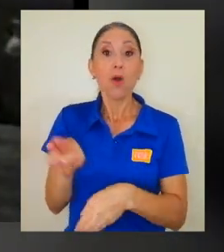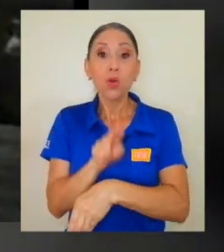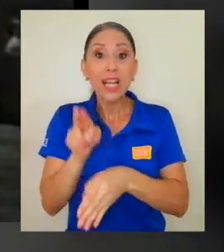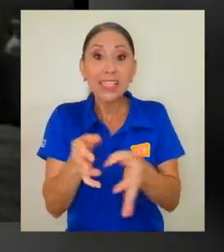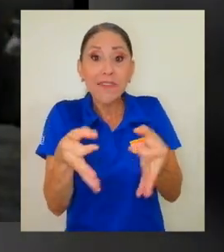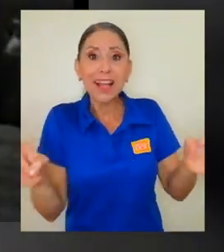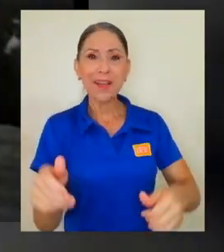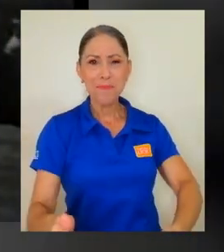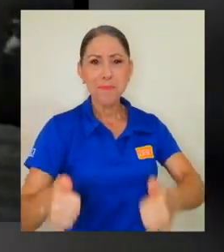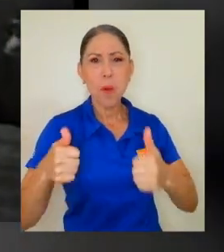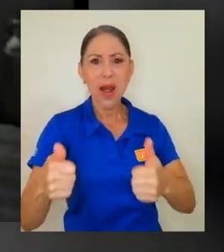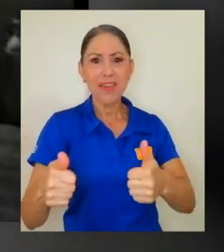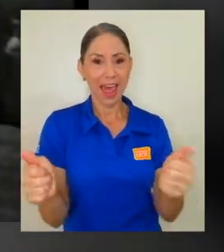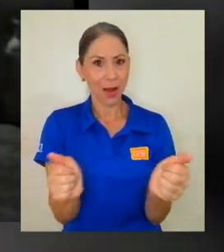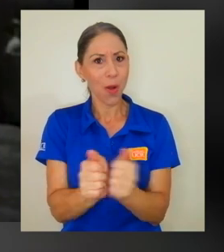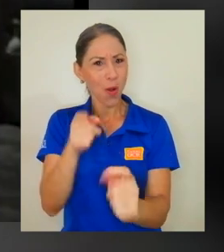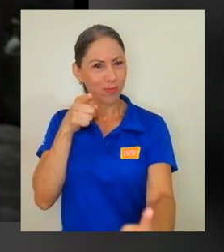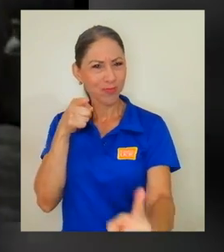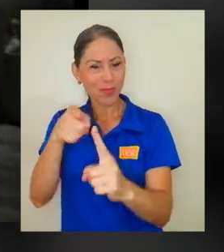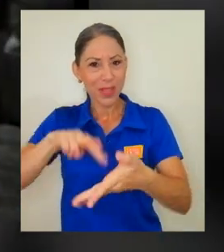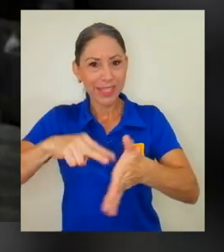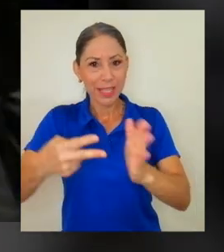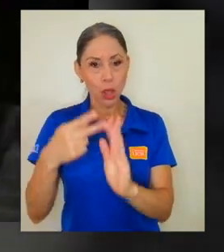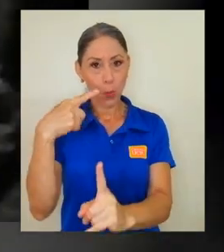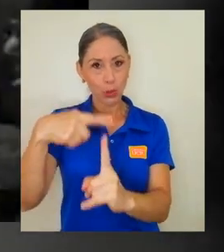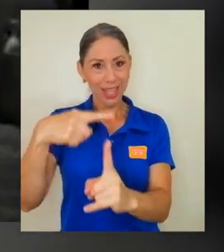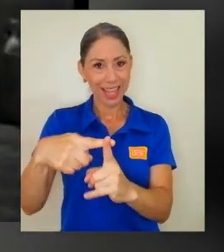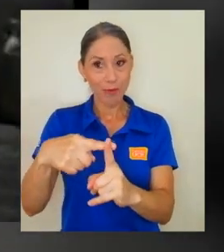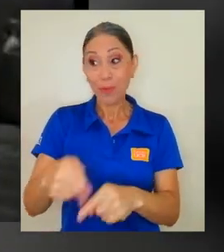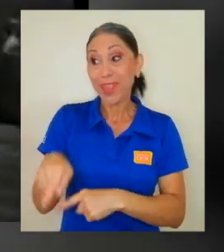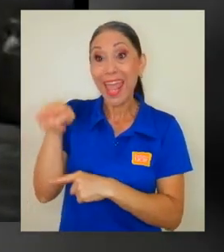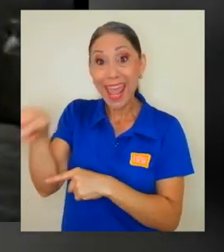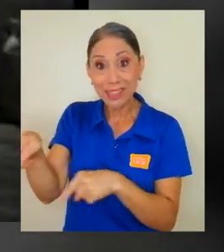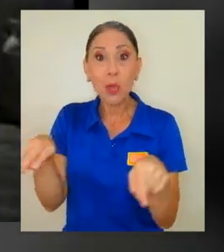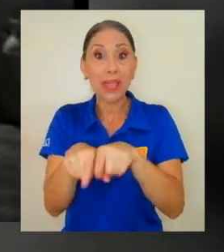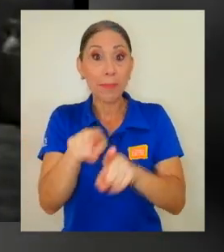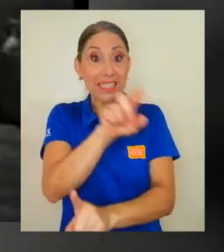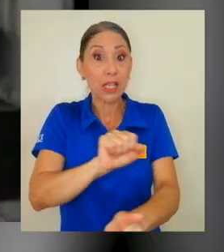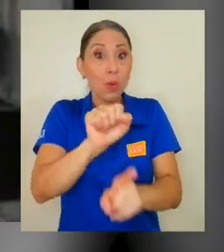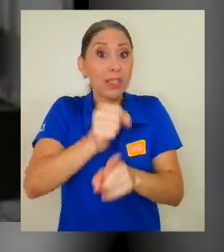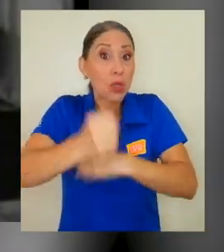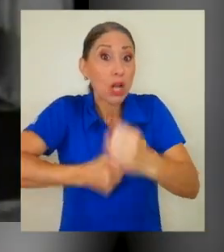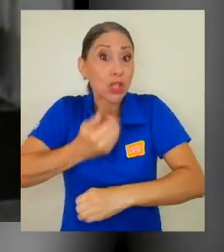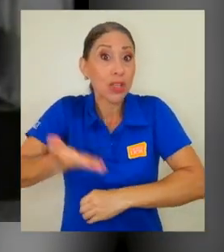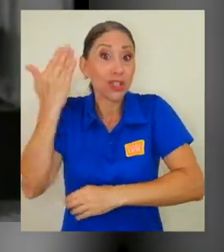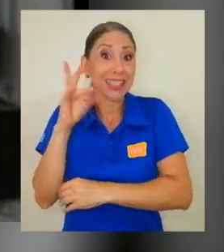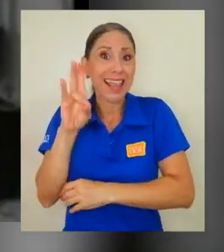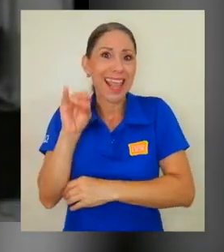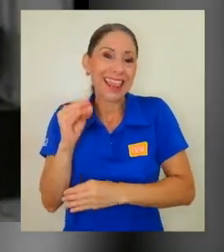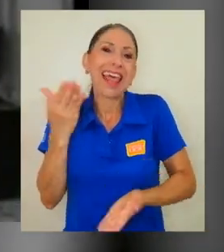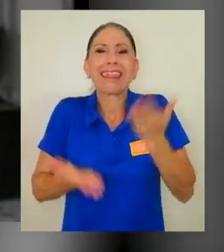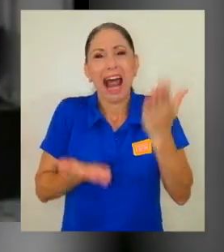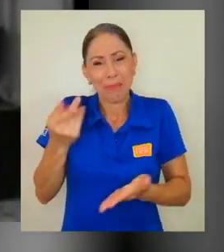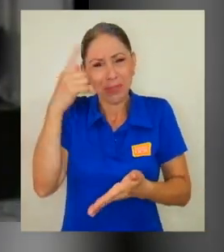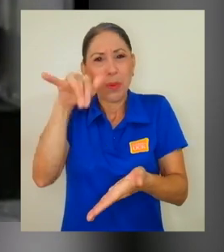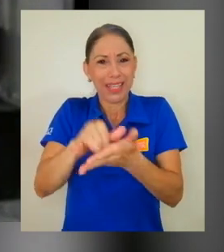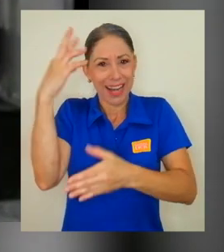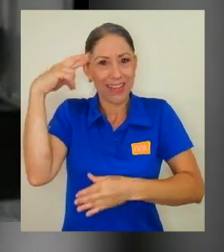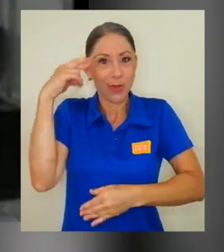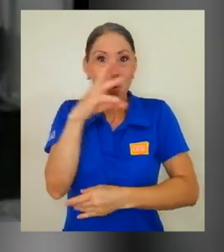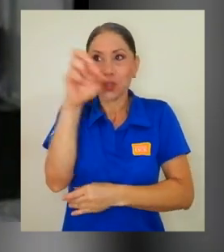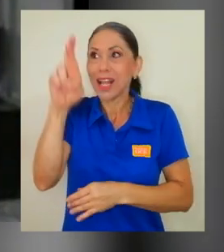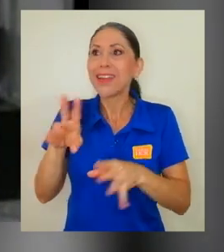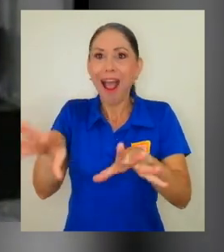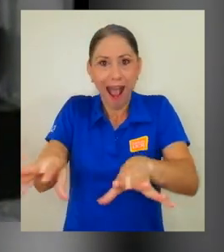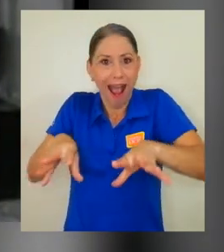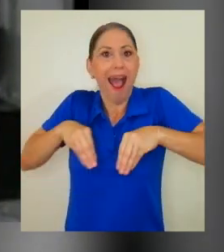Vida con un sentido positivo. Esto último, y el contexto regional de los años 70, pudo propiciar la adopción de la frase en Costa Rica.